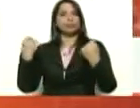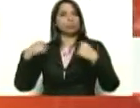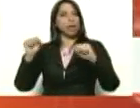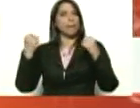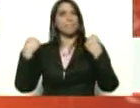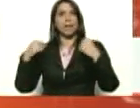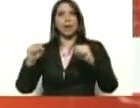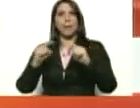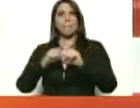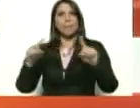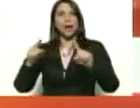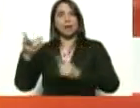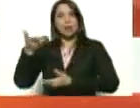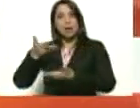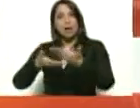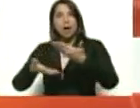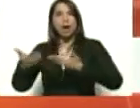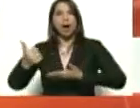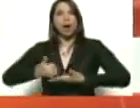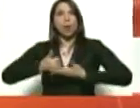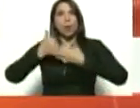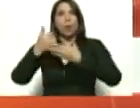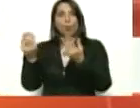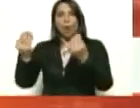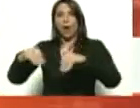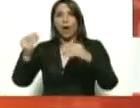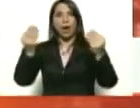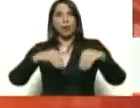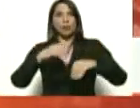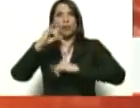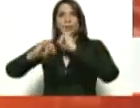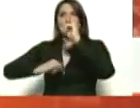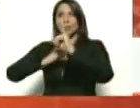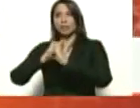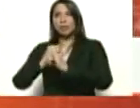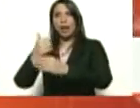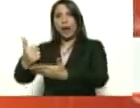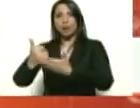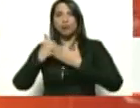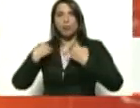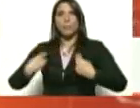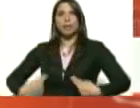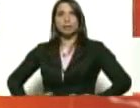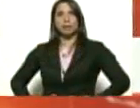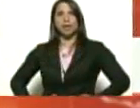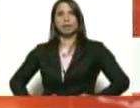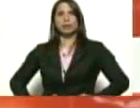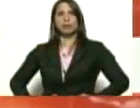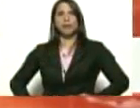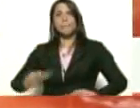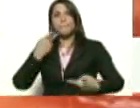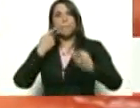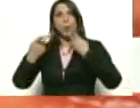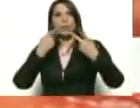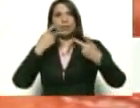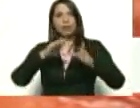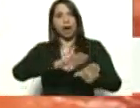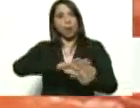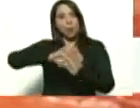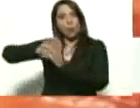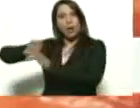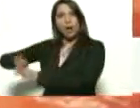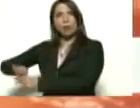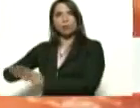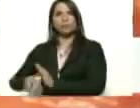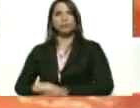para la cooperación internacional, para la ayuda humanitaria poniendo la politización de